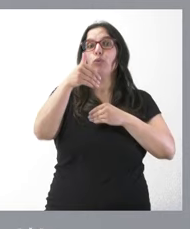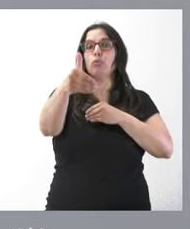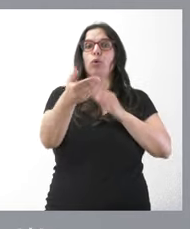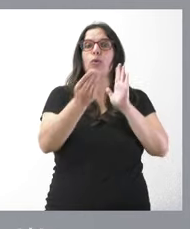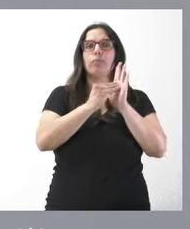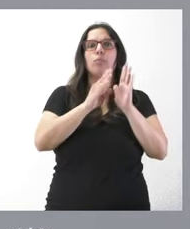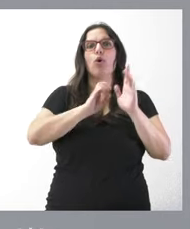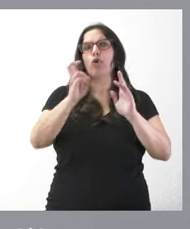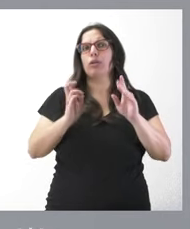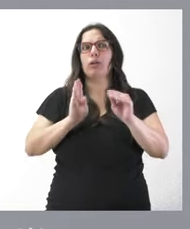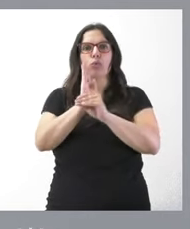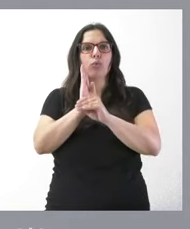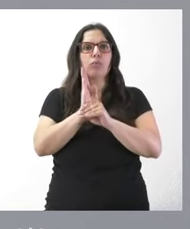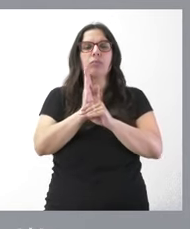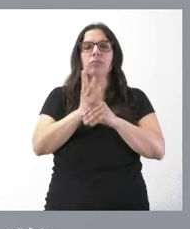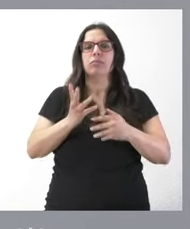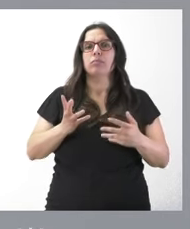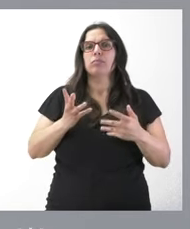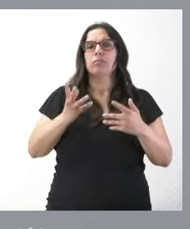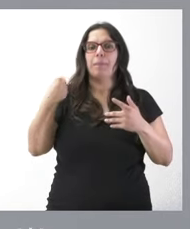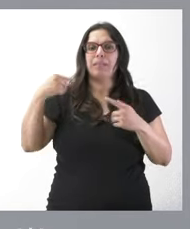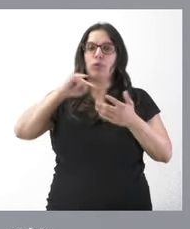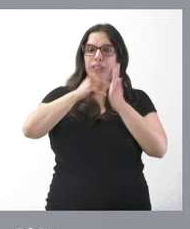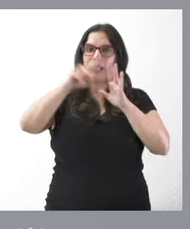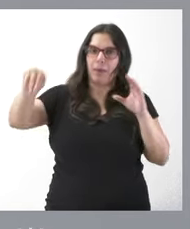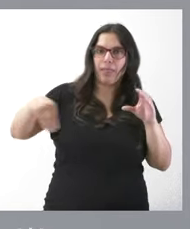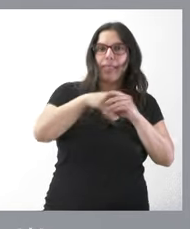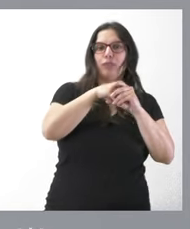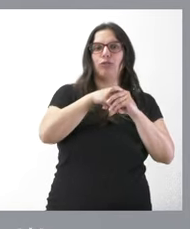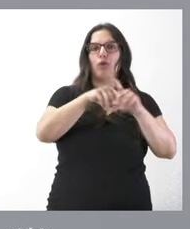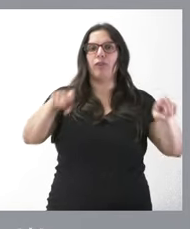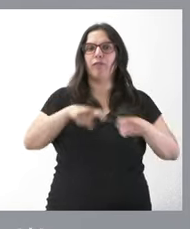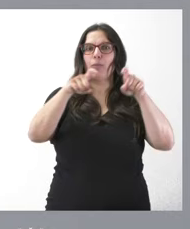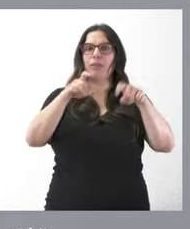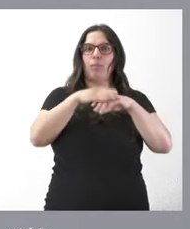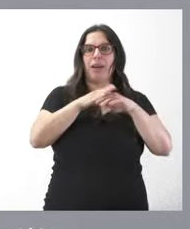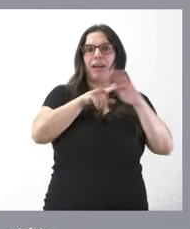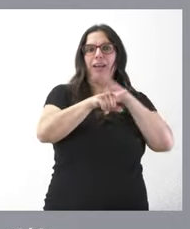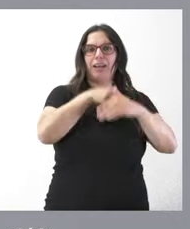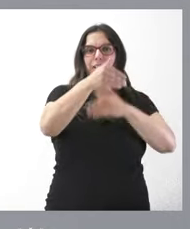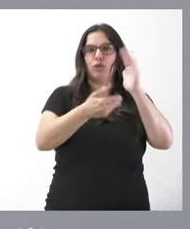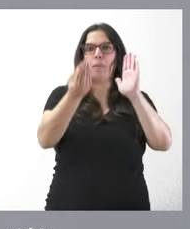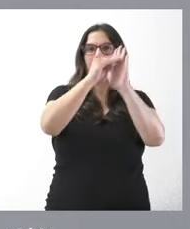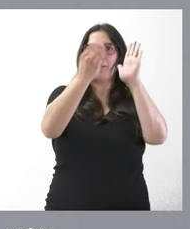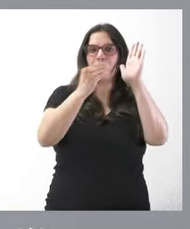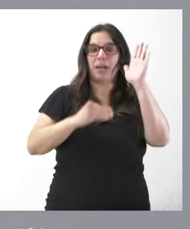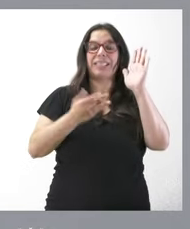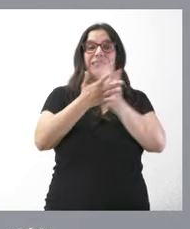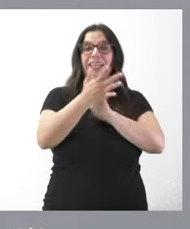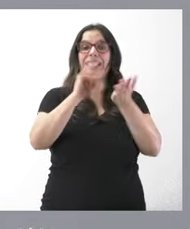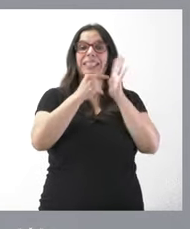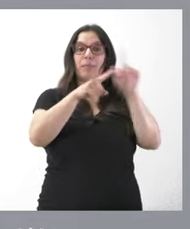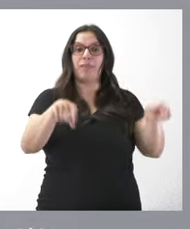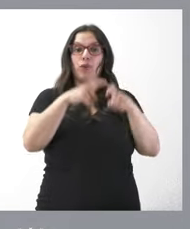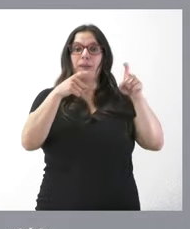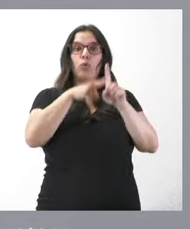prestaciones de carácter social que sean encauzadas a través de este mismo sistema informático y por tanto utilicemos este sistema informático para